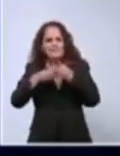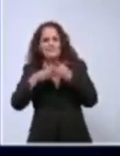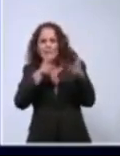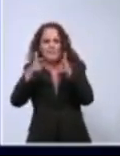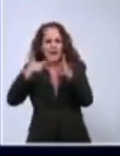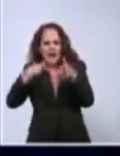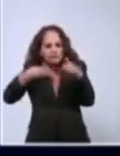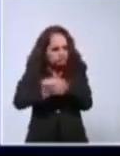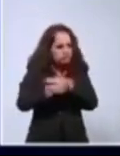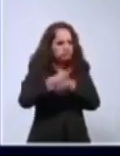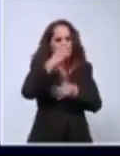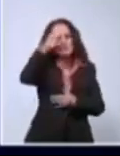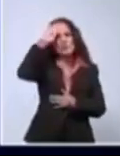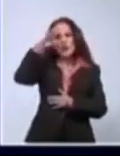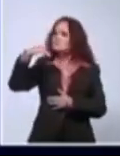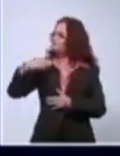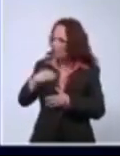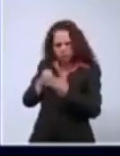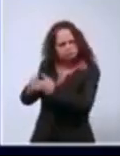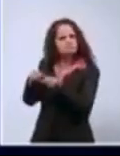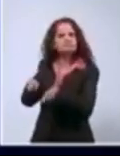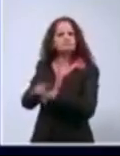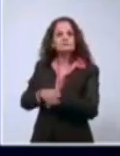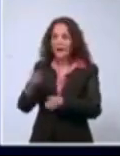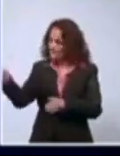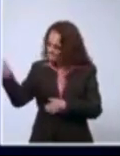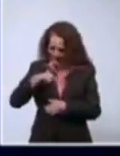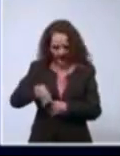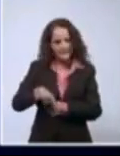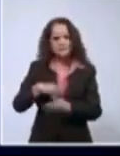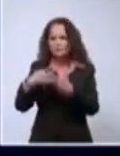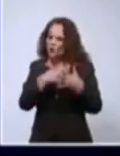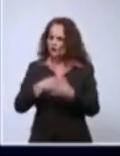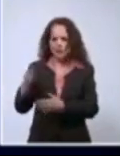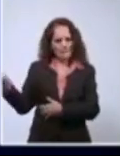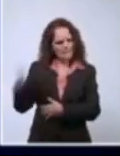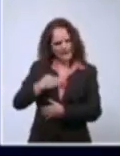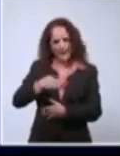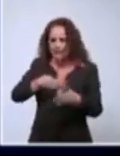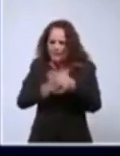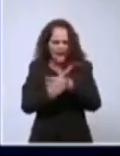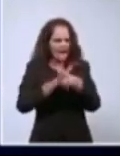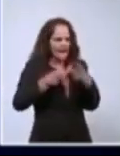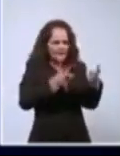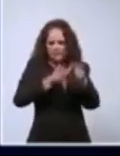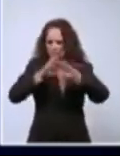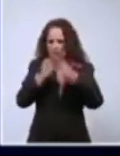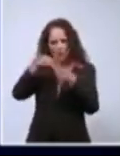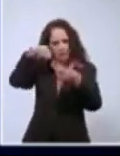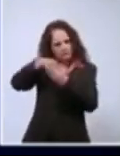A hacerle va a apoyar ahora mismo una invasión. Va a invadir Cuba. Vengan para acá. Dale. Vengan. Vengan.